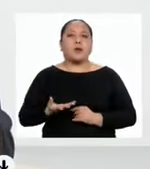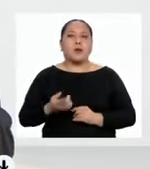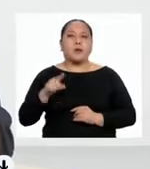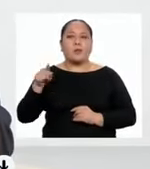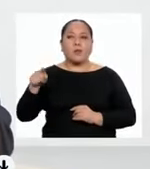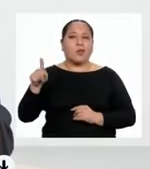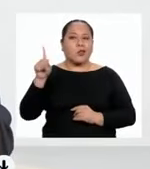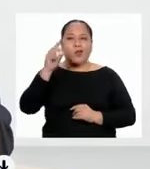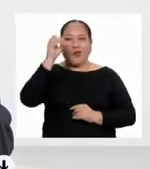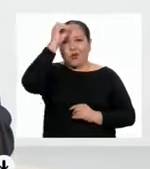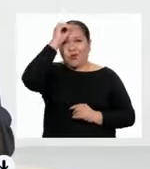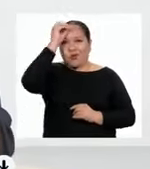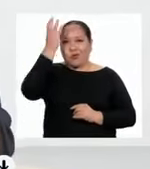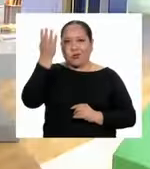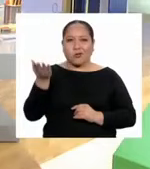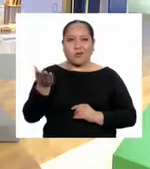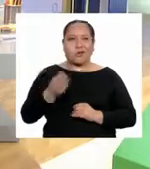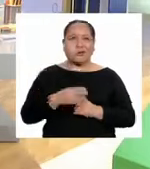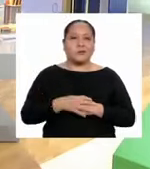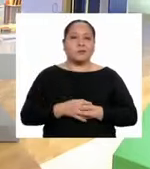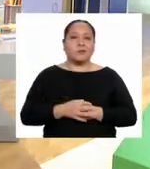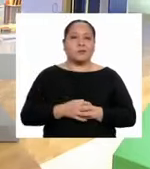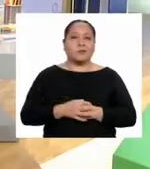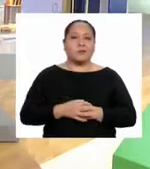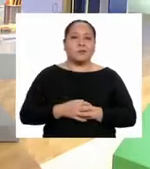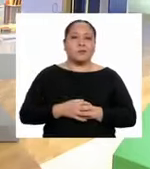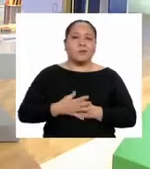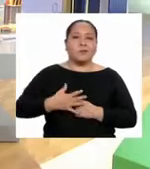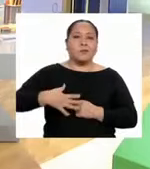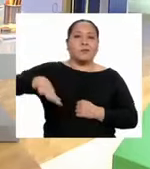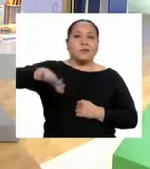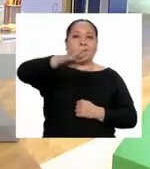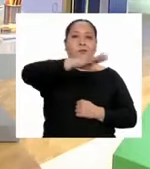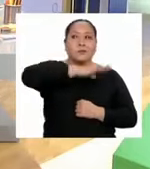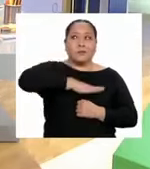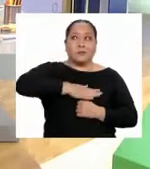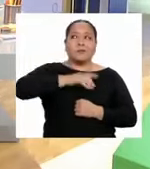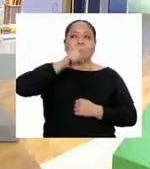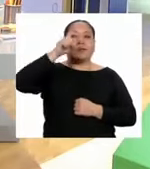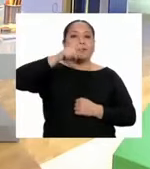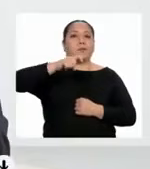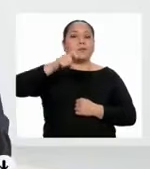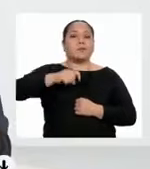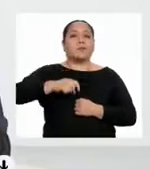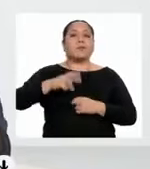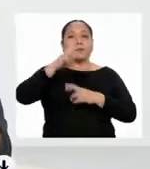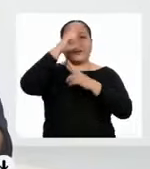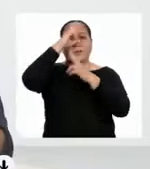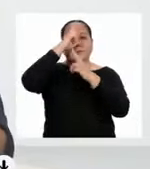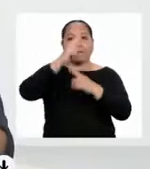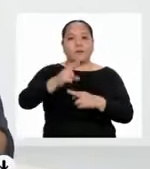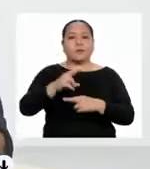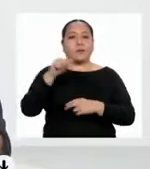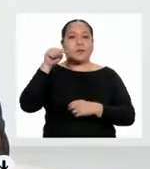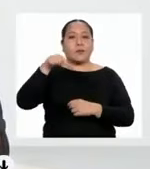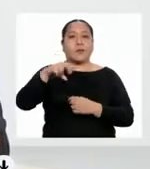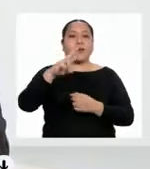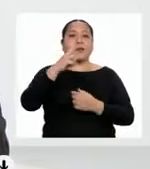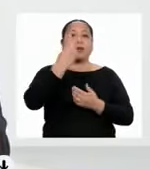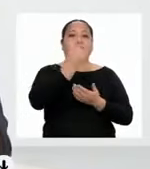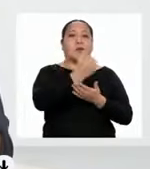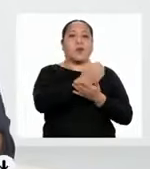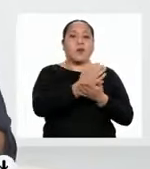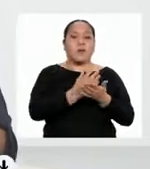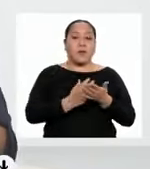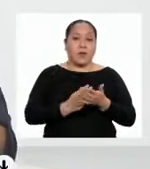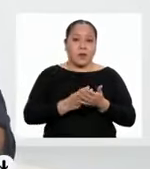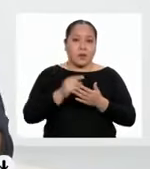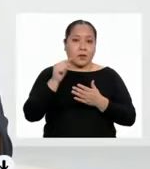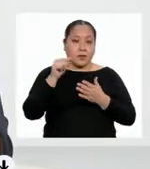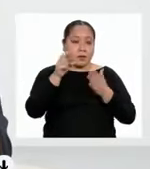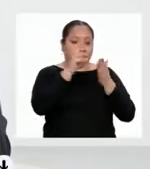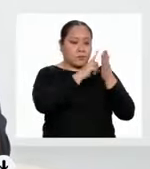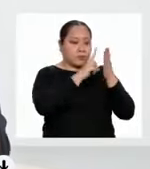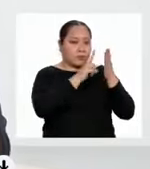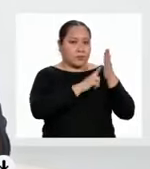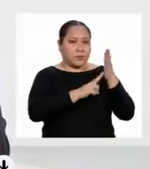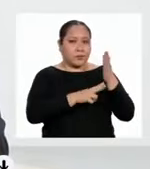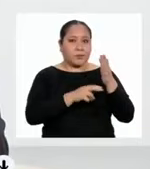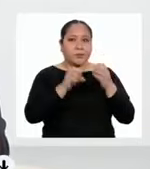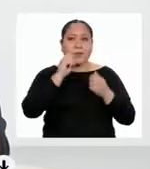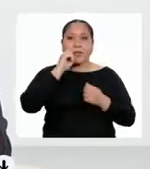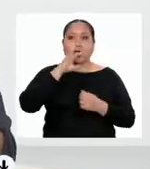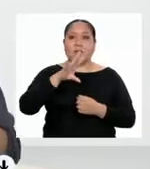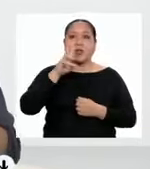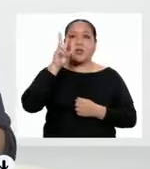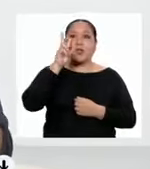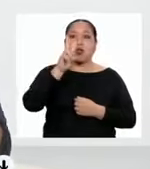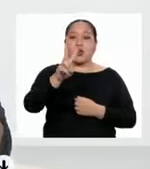pura ignorancia. Todas y todos merecemos respeto. En esta segunda parte del texto, se dice que